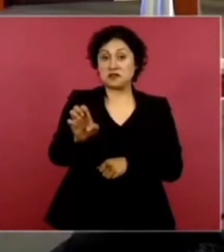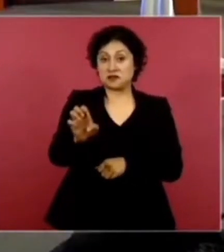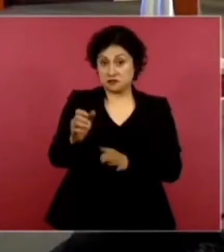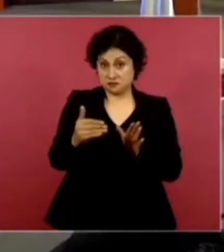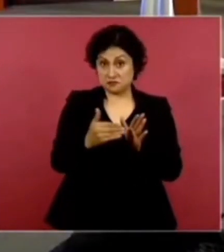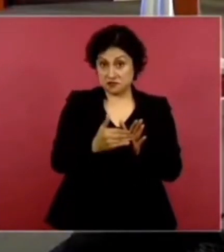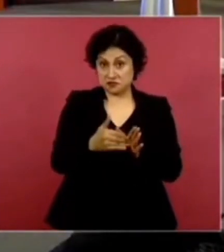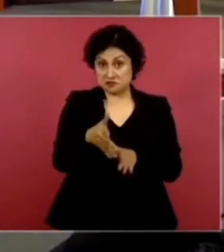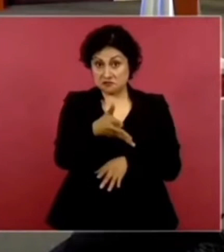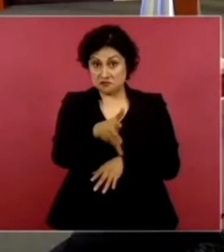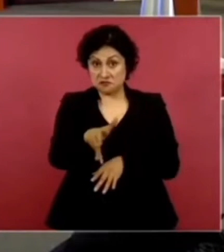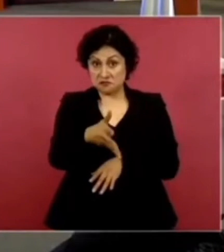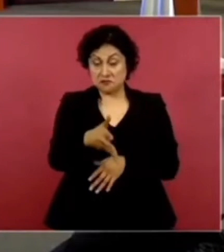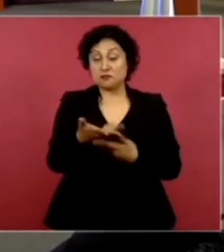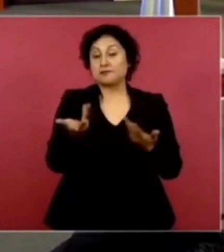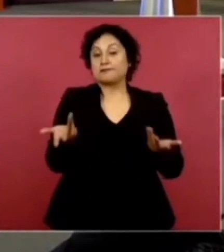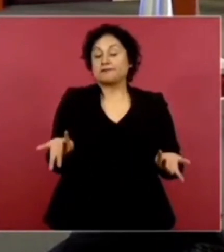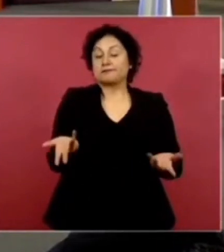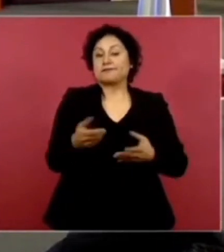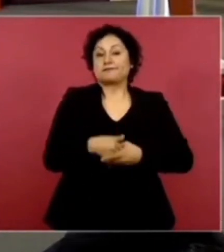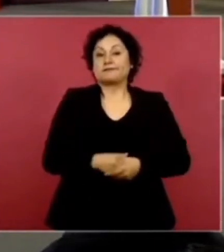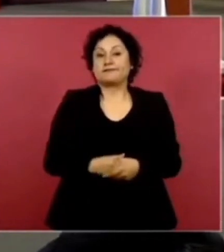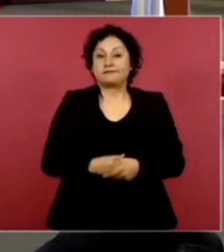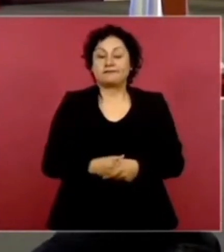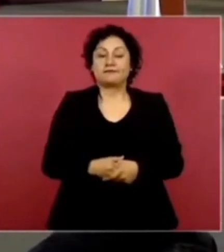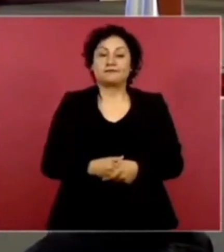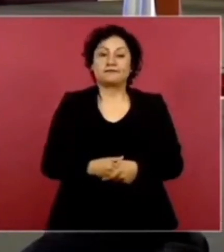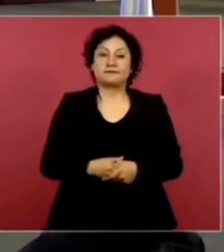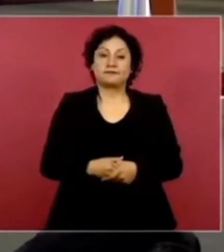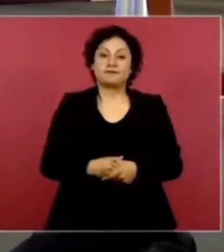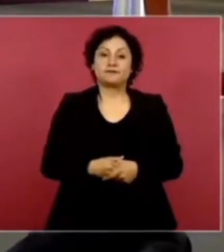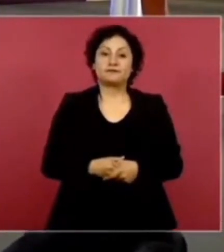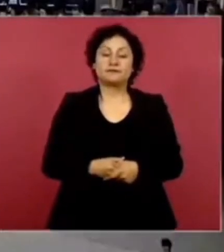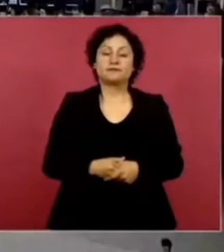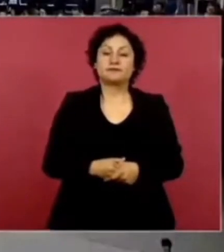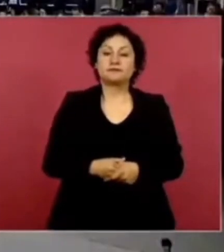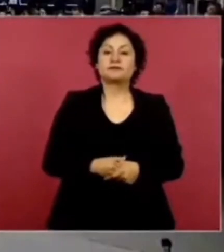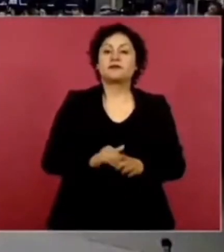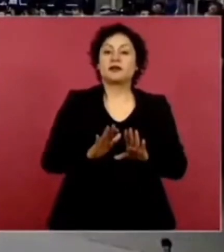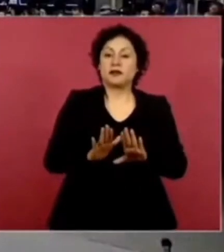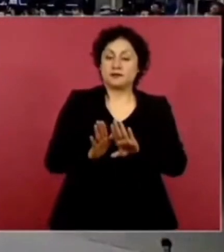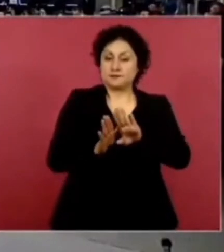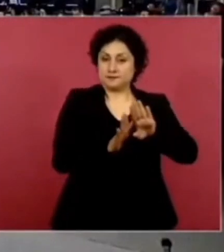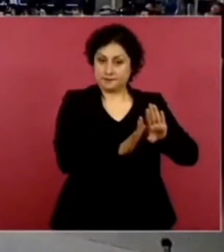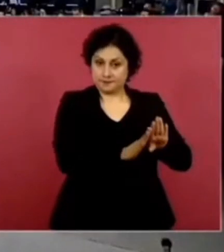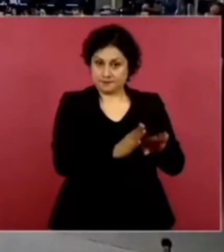Entonces, pero también quiero aclarar algo.